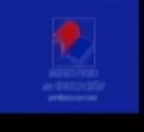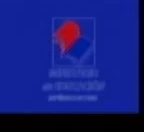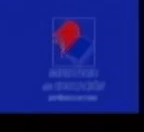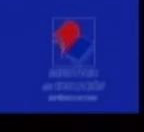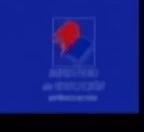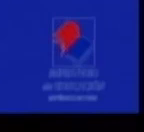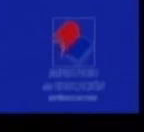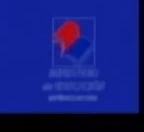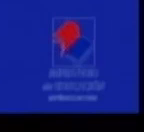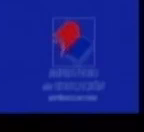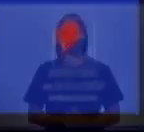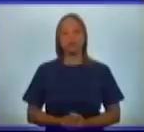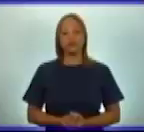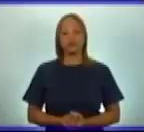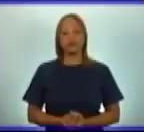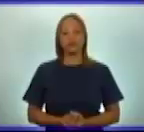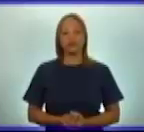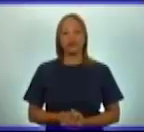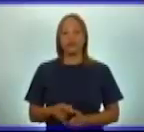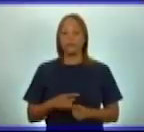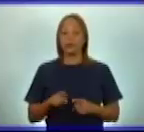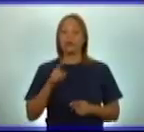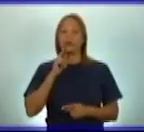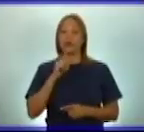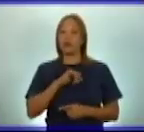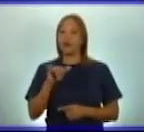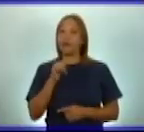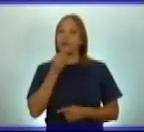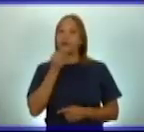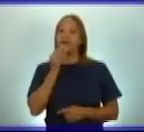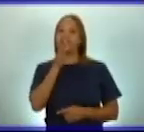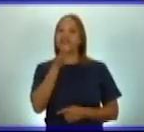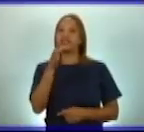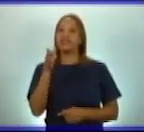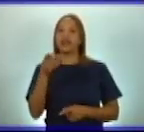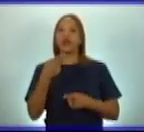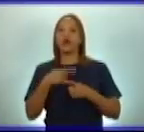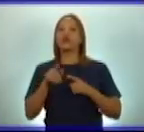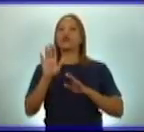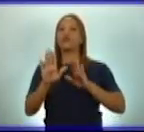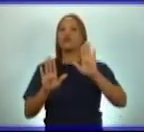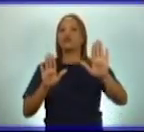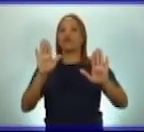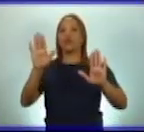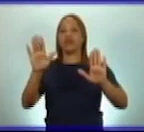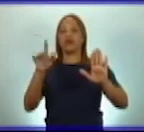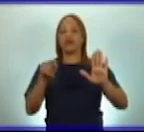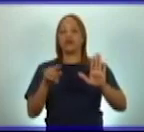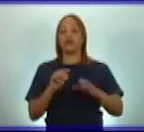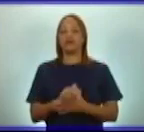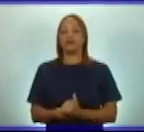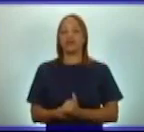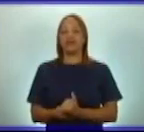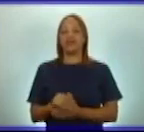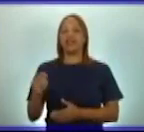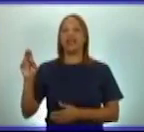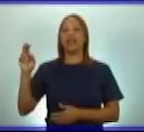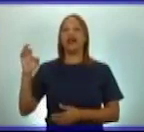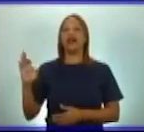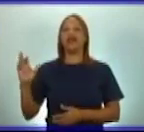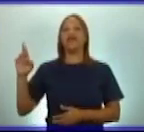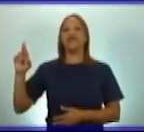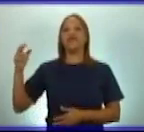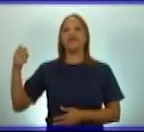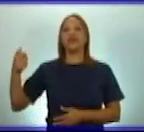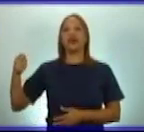Pero también podrás visitar otro museo, la fragua martiana. Este